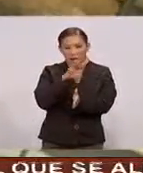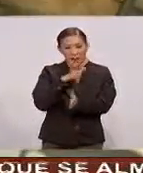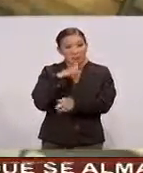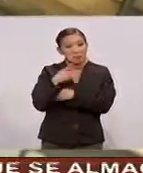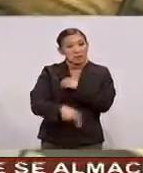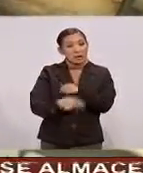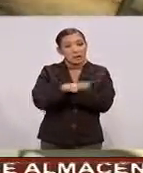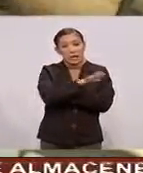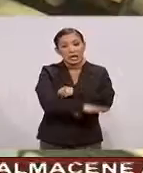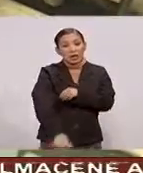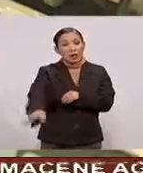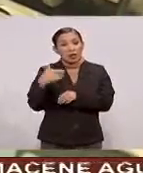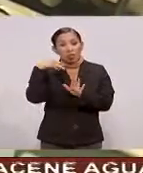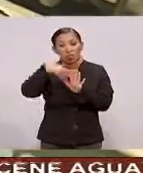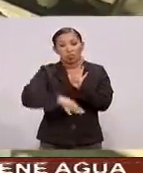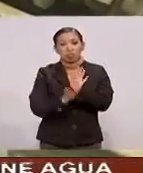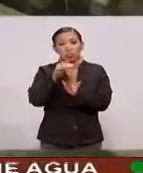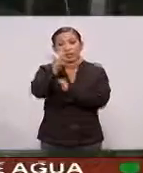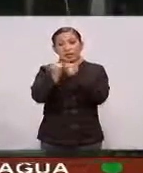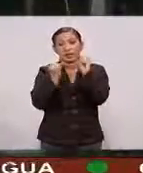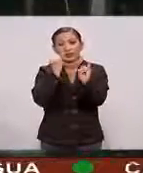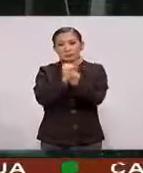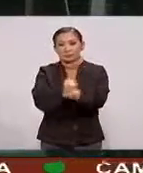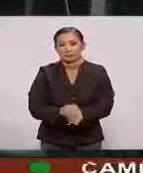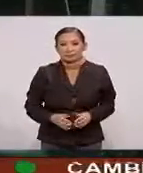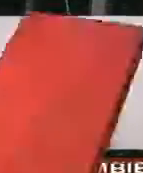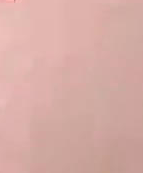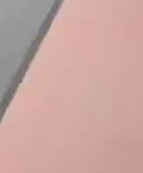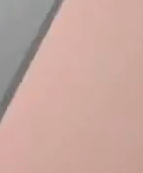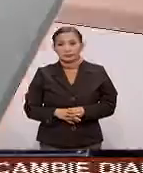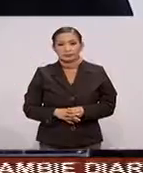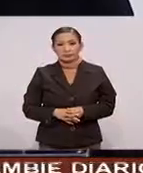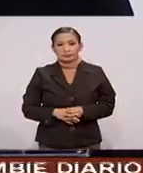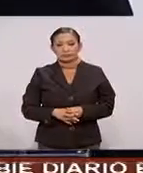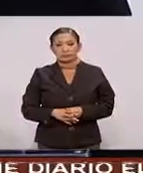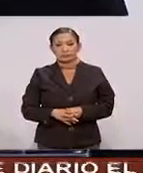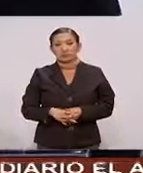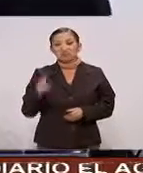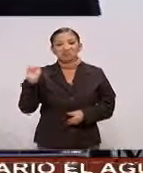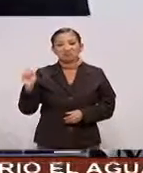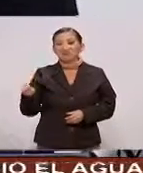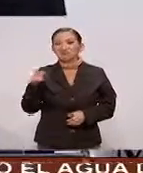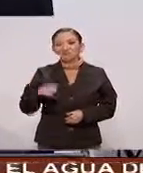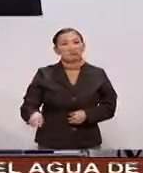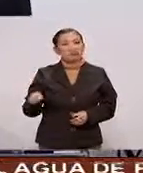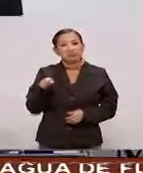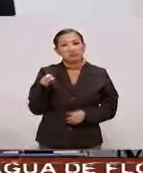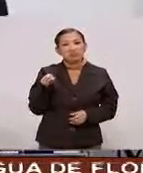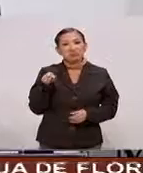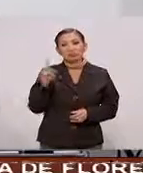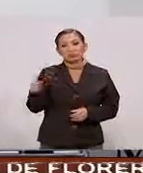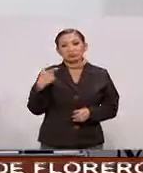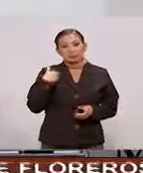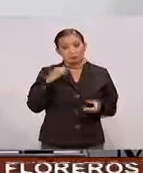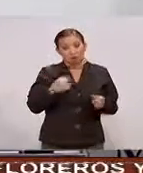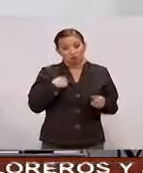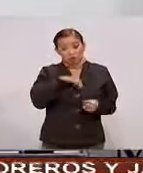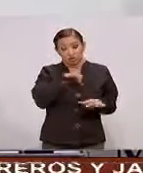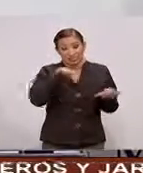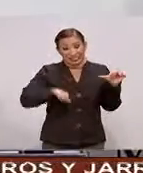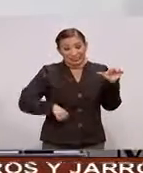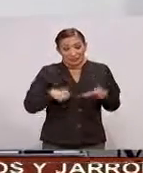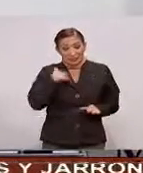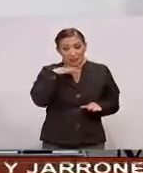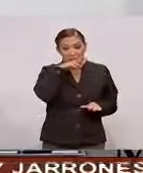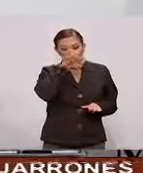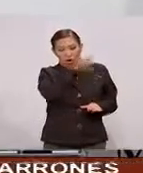riesgo De la volatilidad Internacional Esto quiere decir Que las medidas Y por supuesto